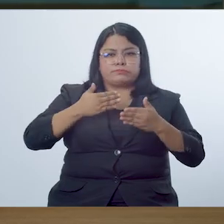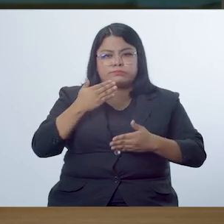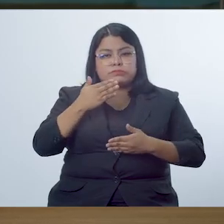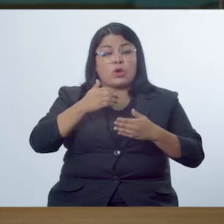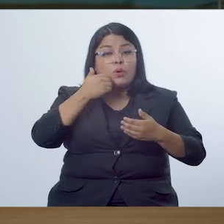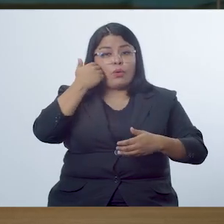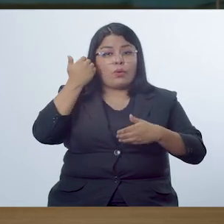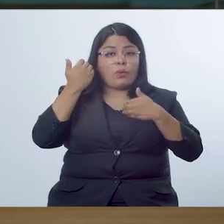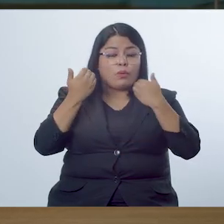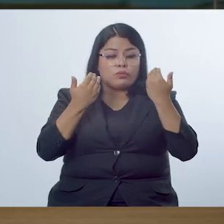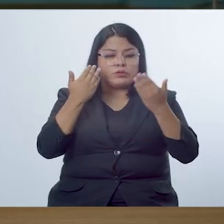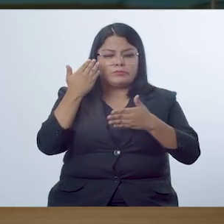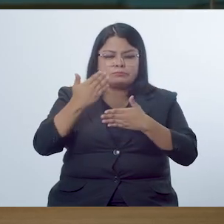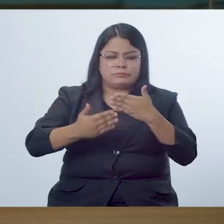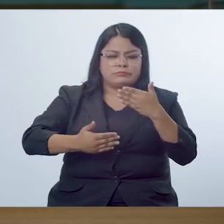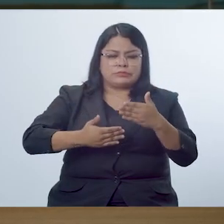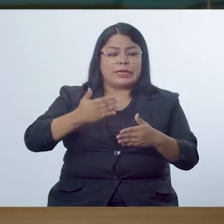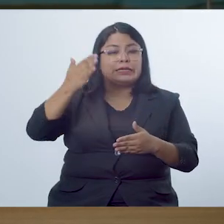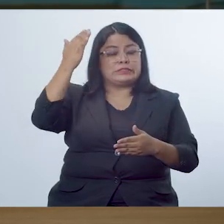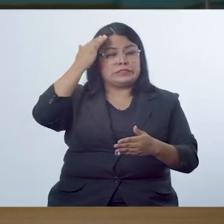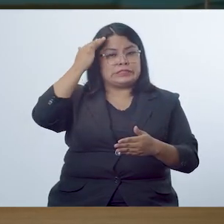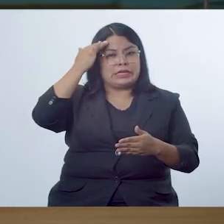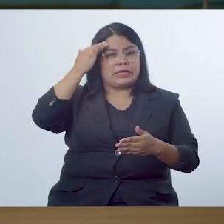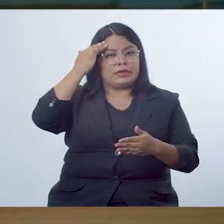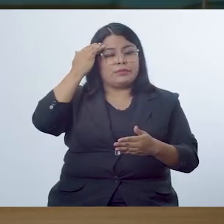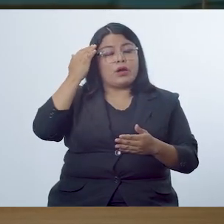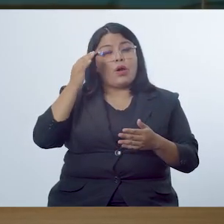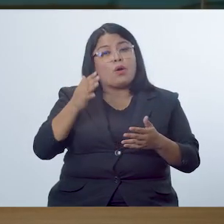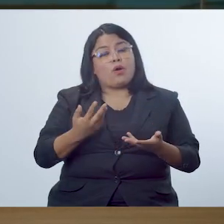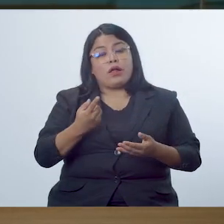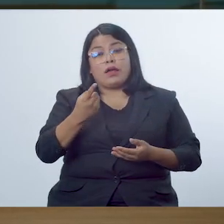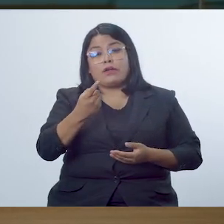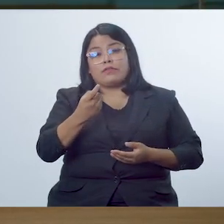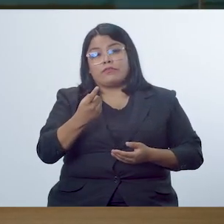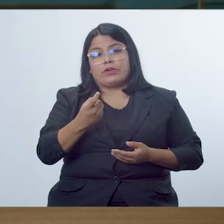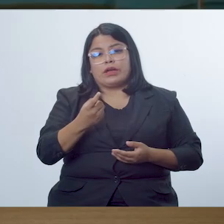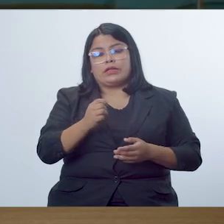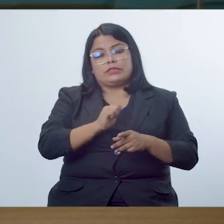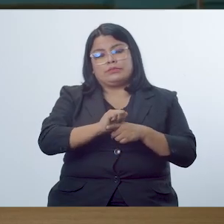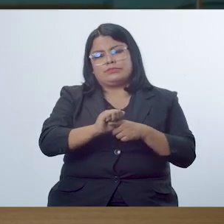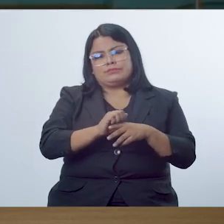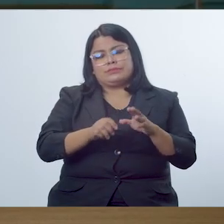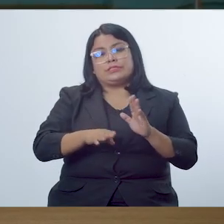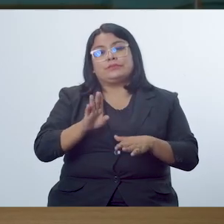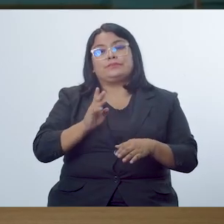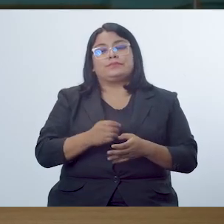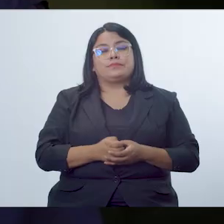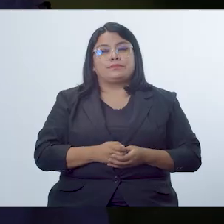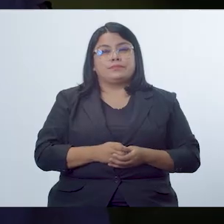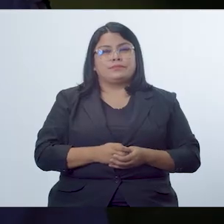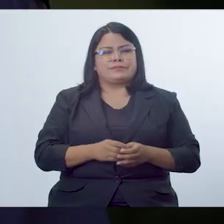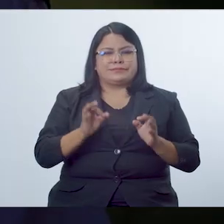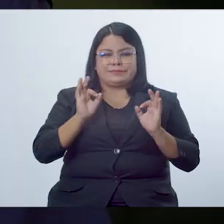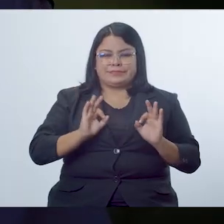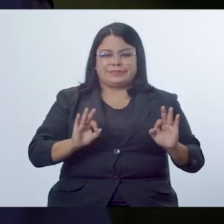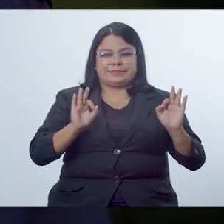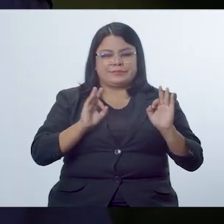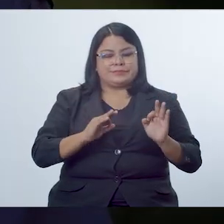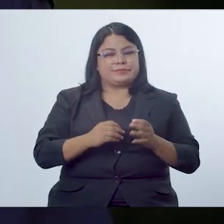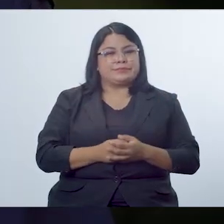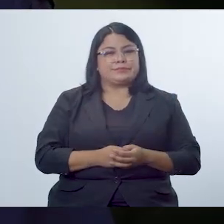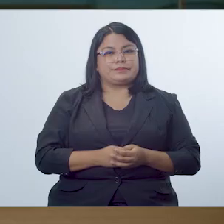avanzando o el adolescente sepa cuánto está avanzando y en qué no ha logrado algo y debe practicar más para mejorar.